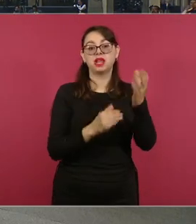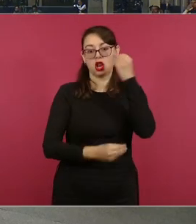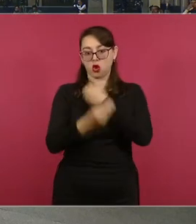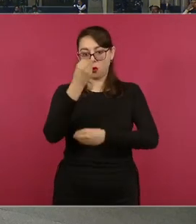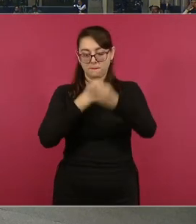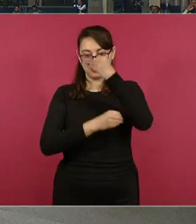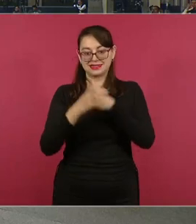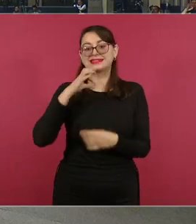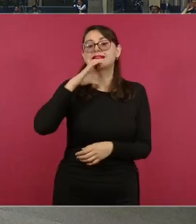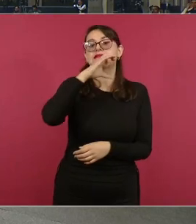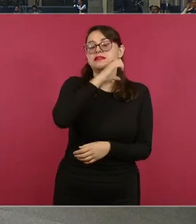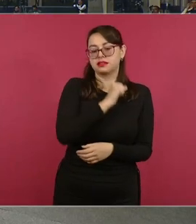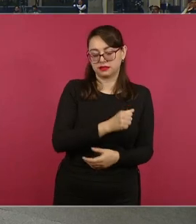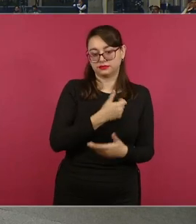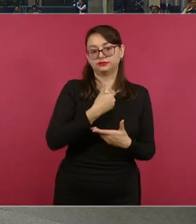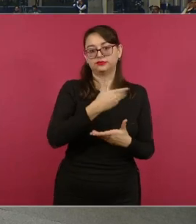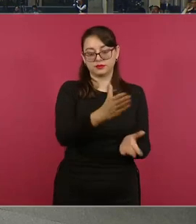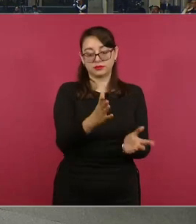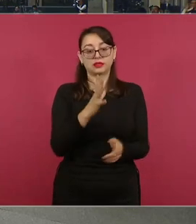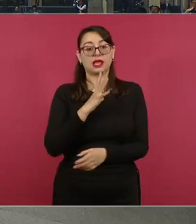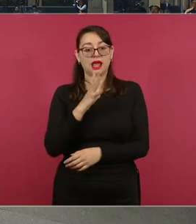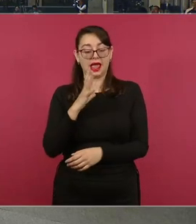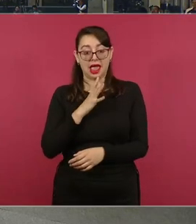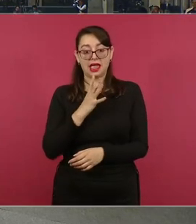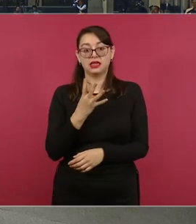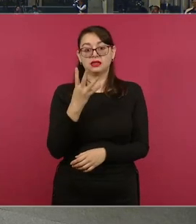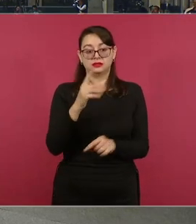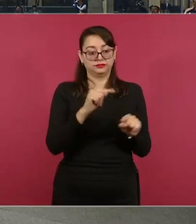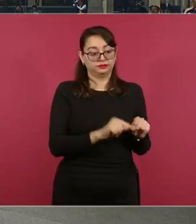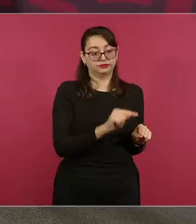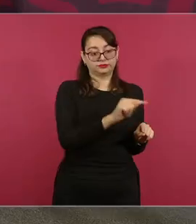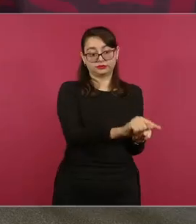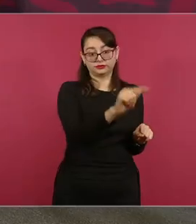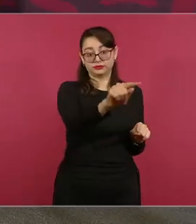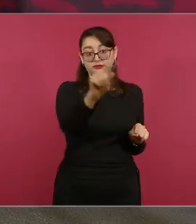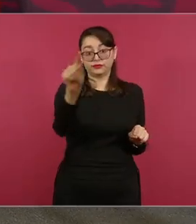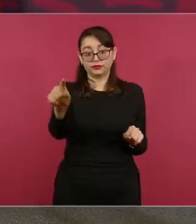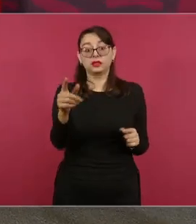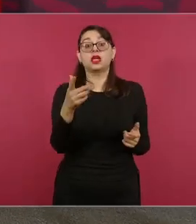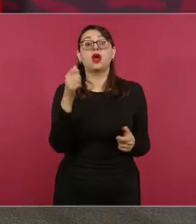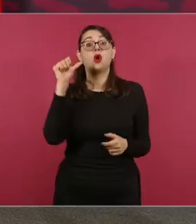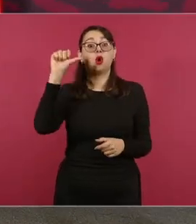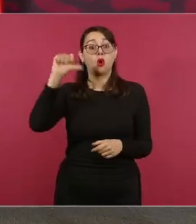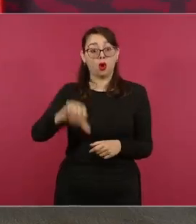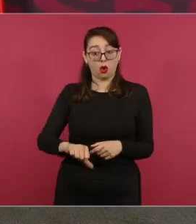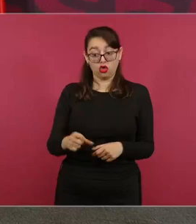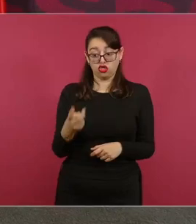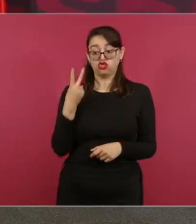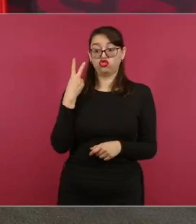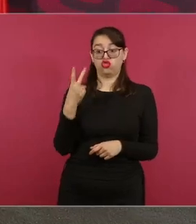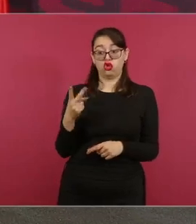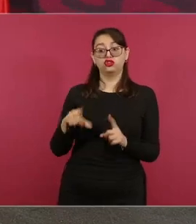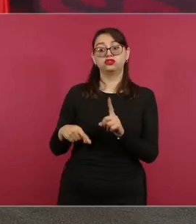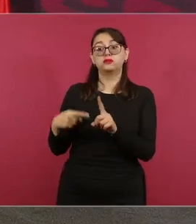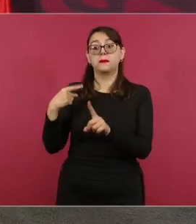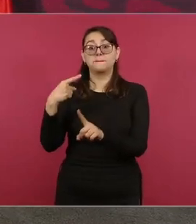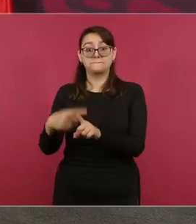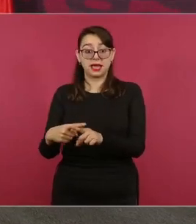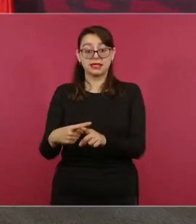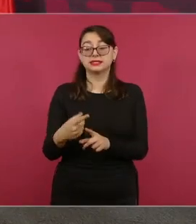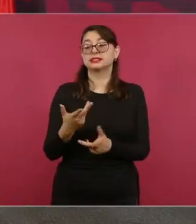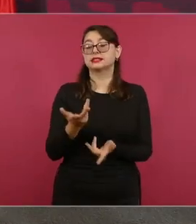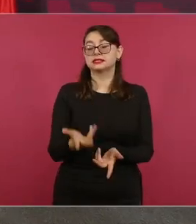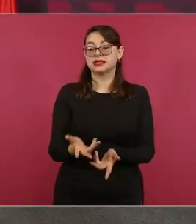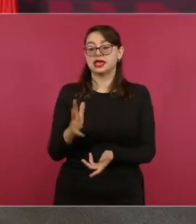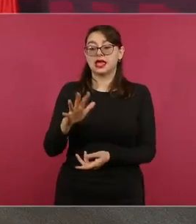Costa Azul, otra en la administración portuaria, y vamos a reubicar el día de hoy dos aquí por el área que va